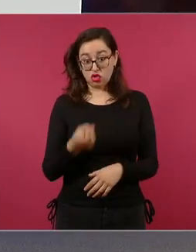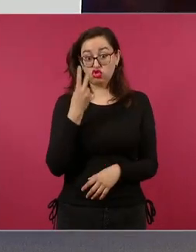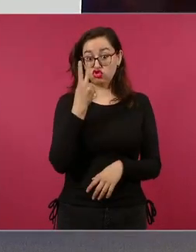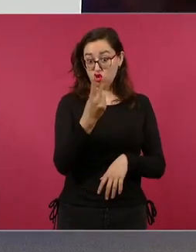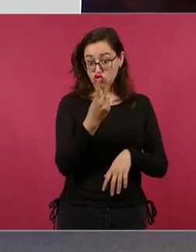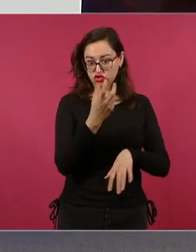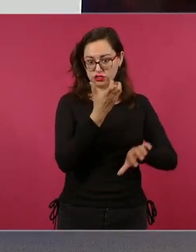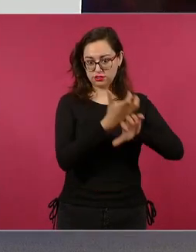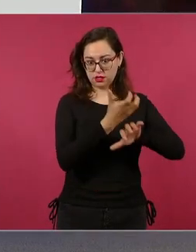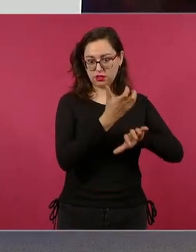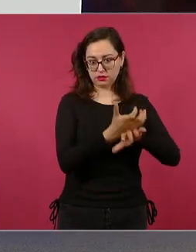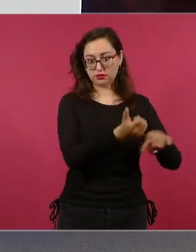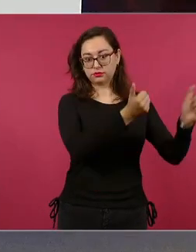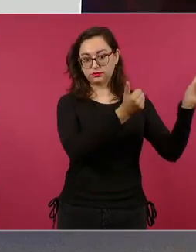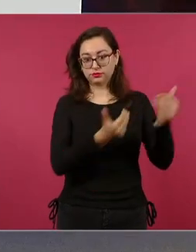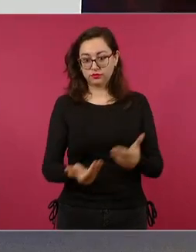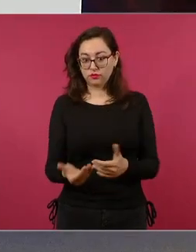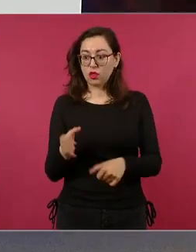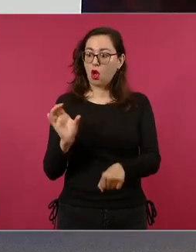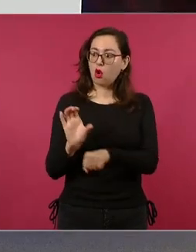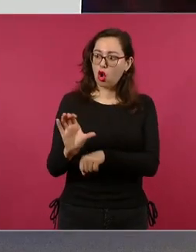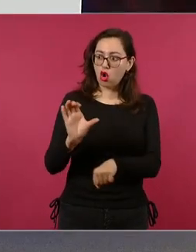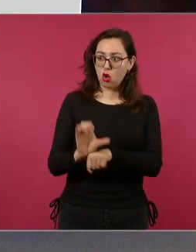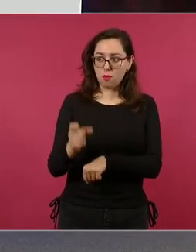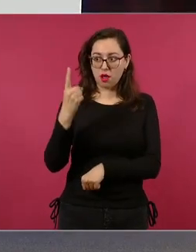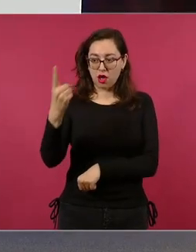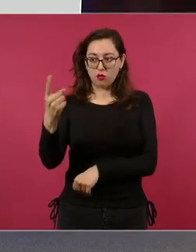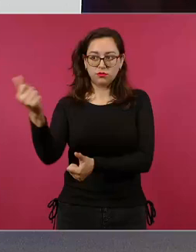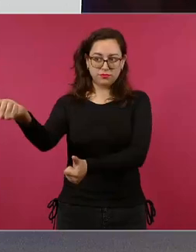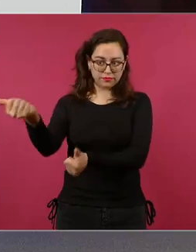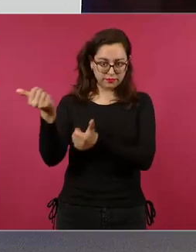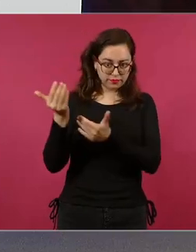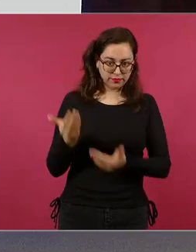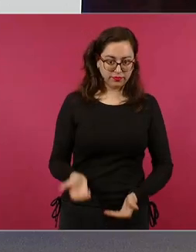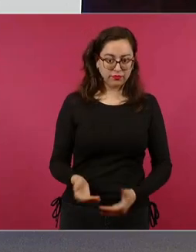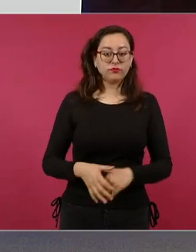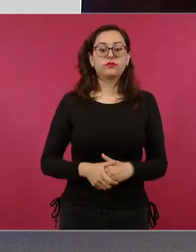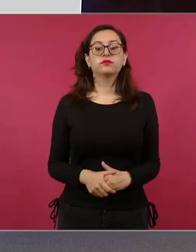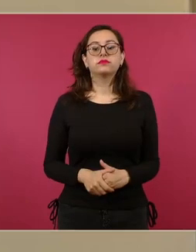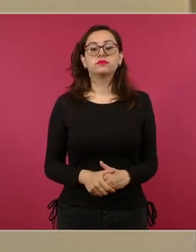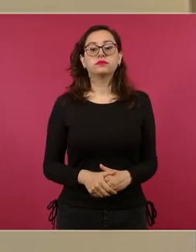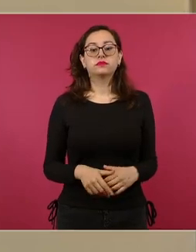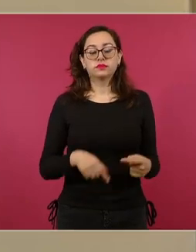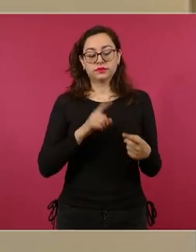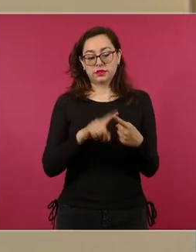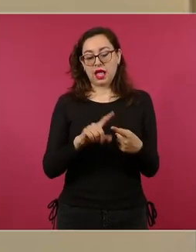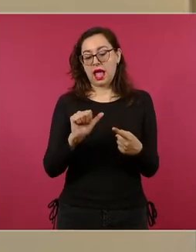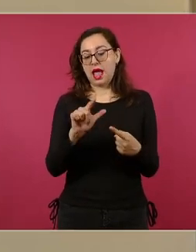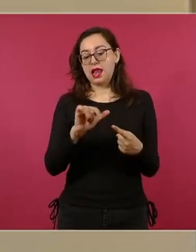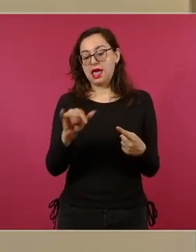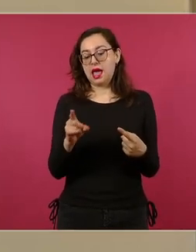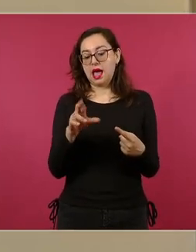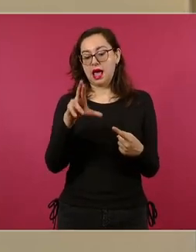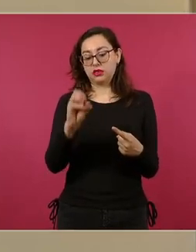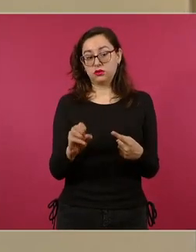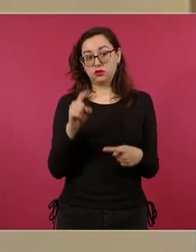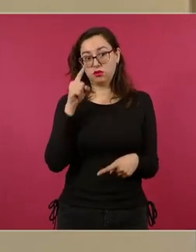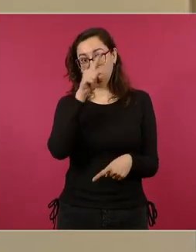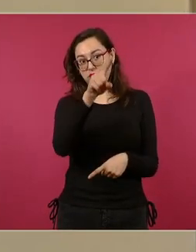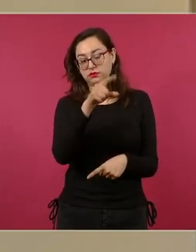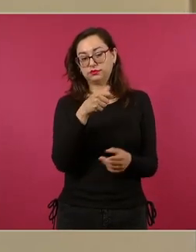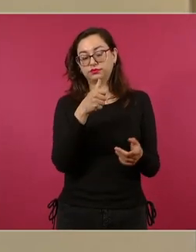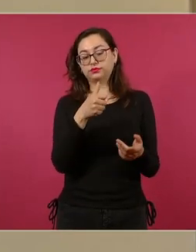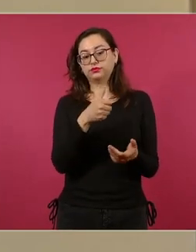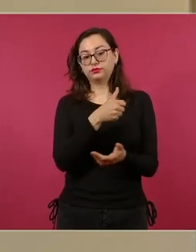es requerido por un juez aquí en… a él es requerido por un juez en Ciudad Juárez por delito de feminicidio